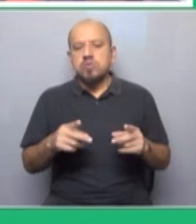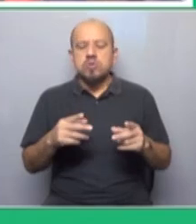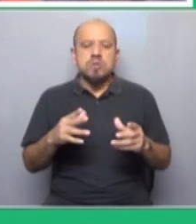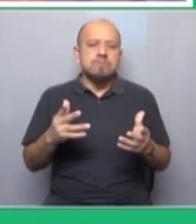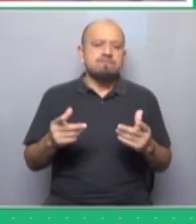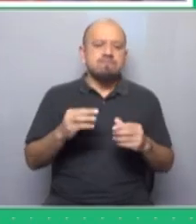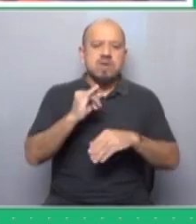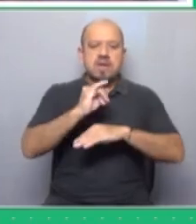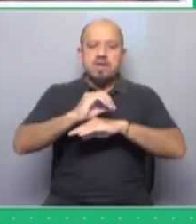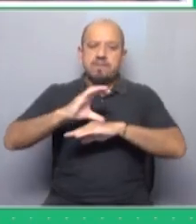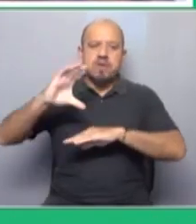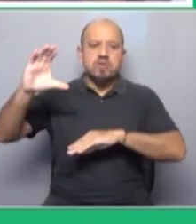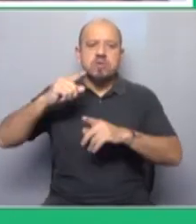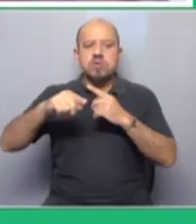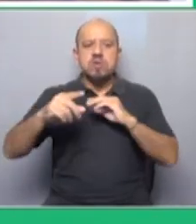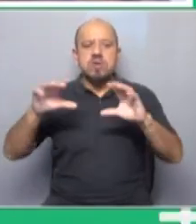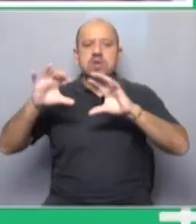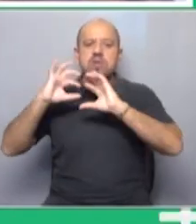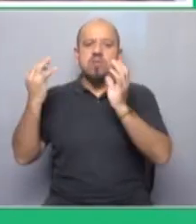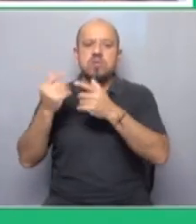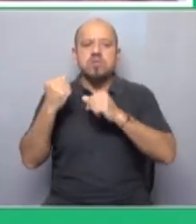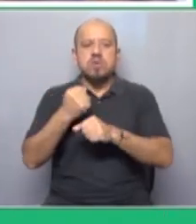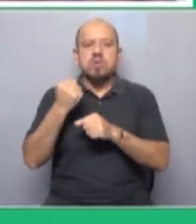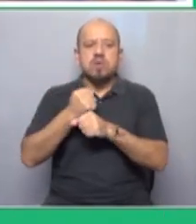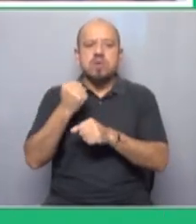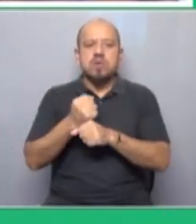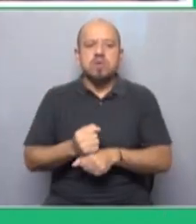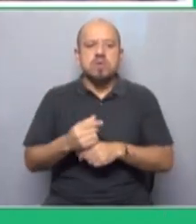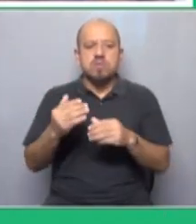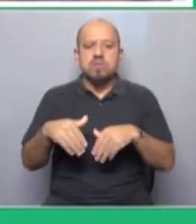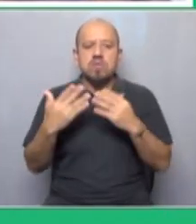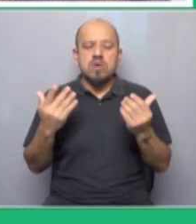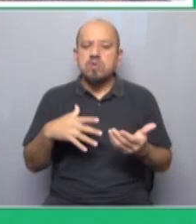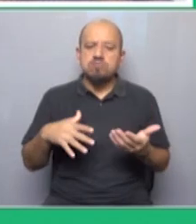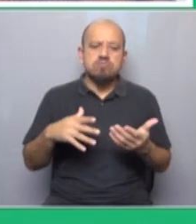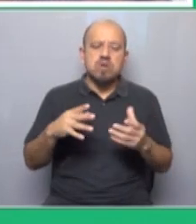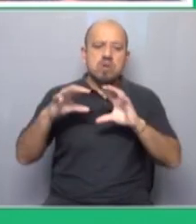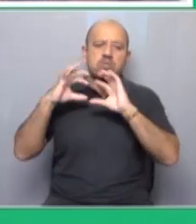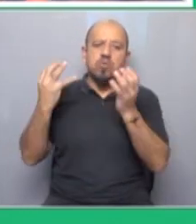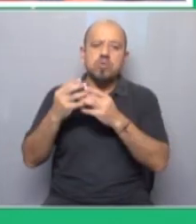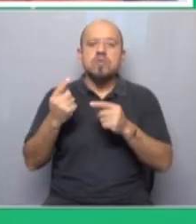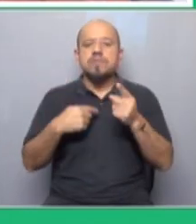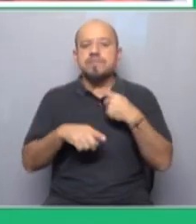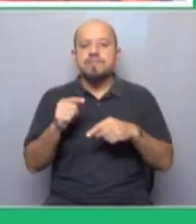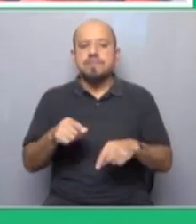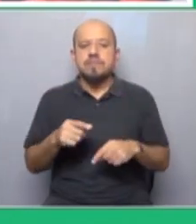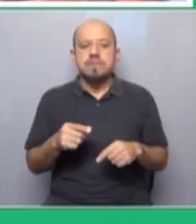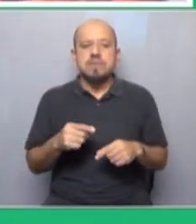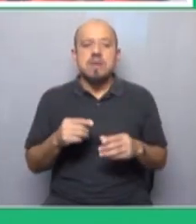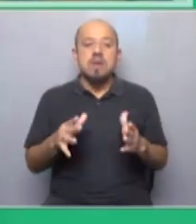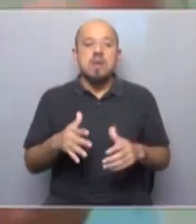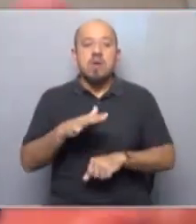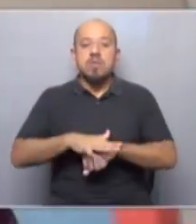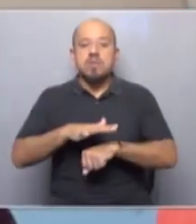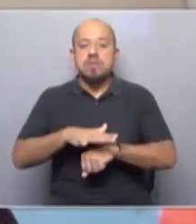inflacionaria que está golpeando súper fuerte a los y las trabajadoras por donde quiera alrededor del mundo. Así que hemos entrado en un